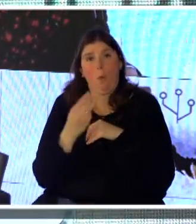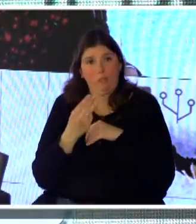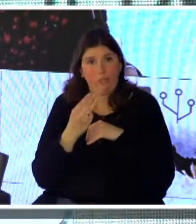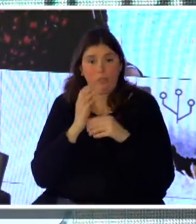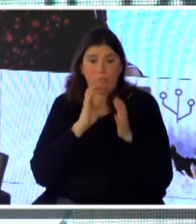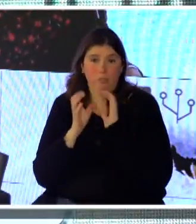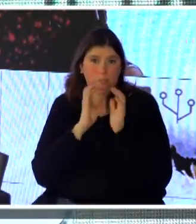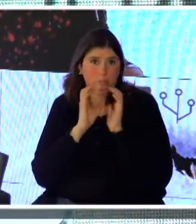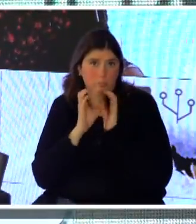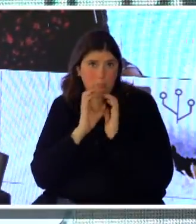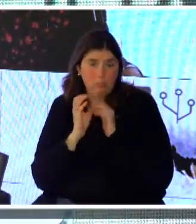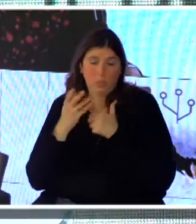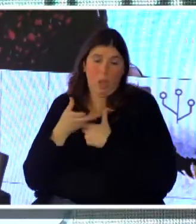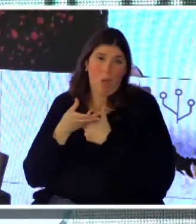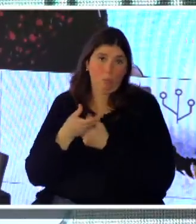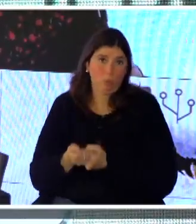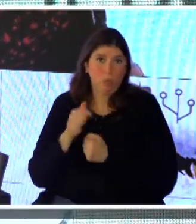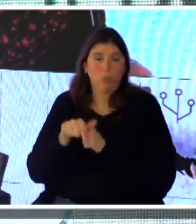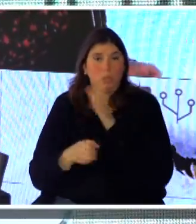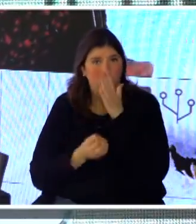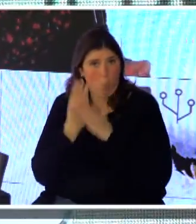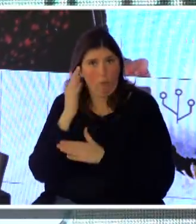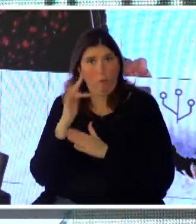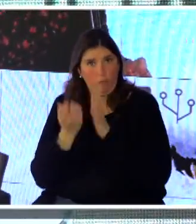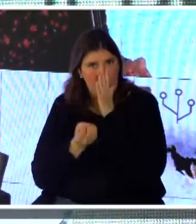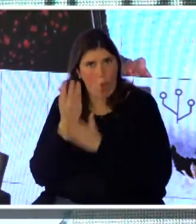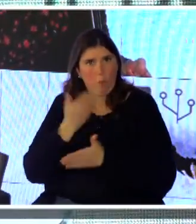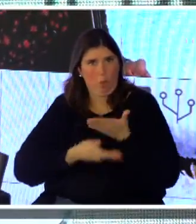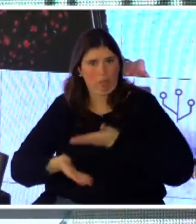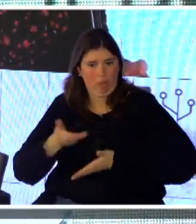estamos apoyando este nuevo fenómeno de interacción.